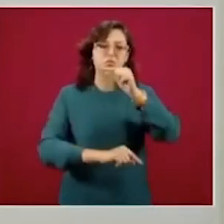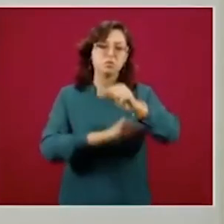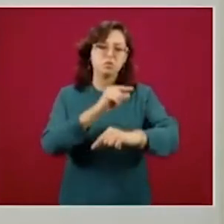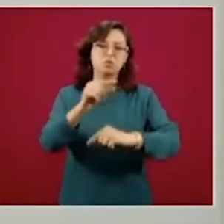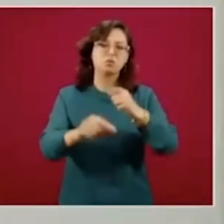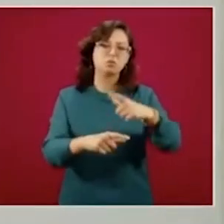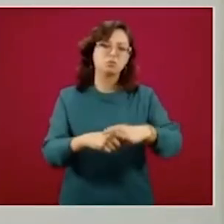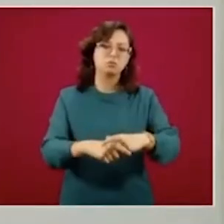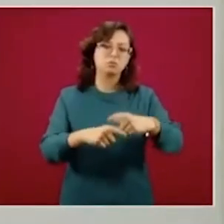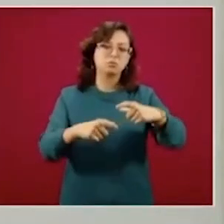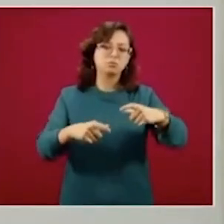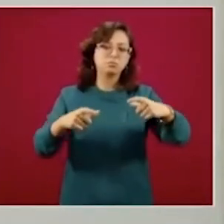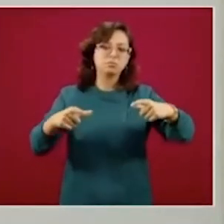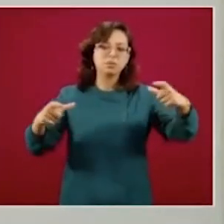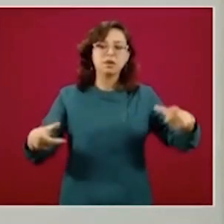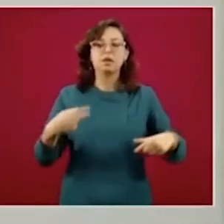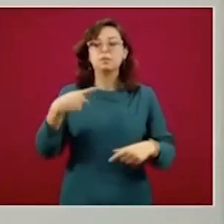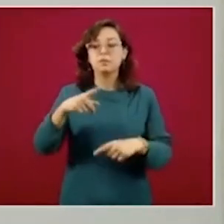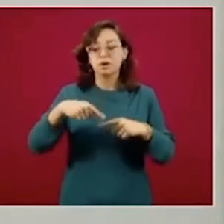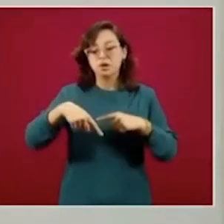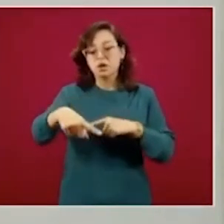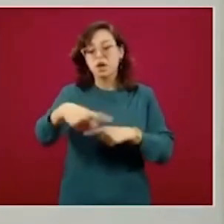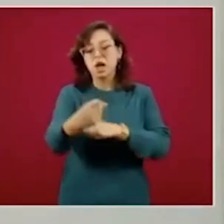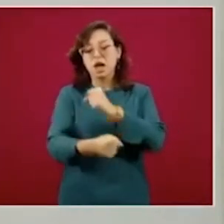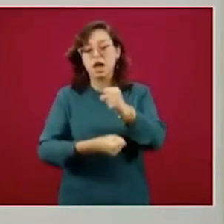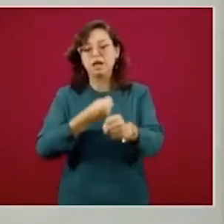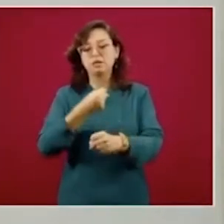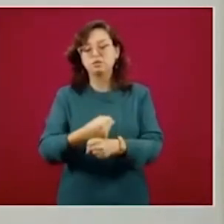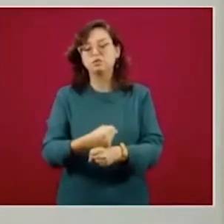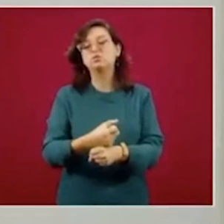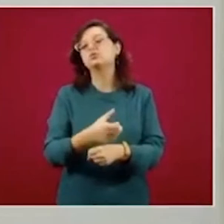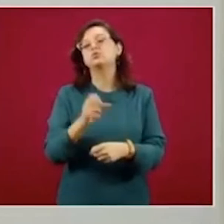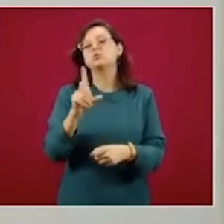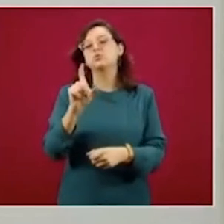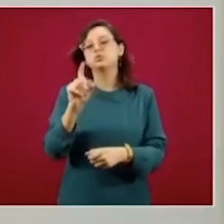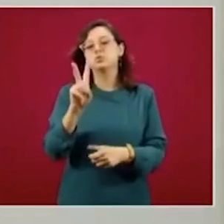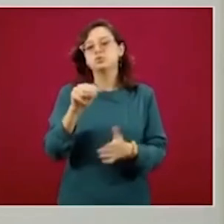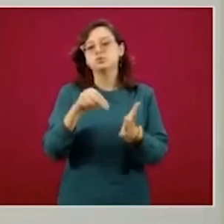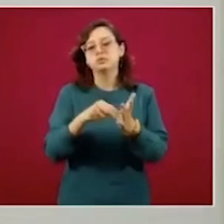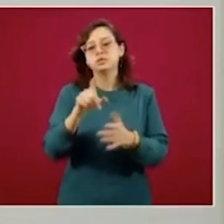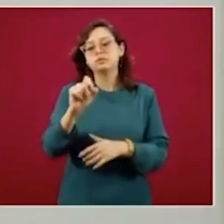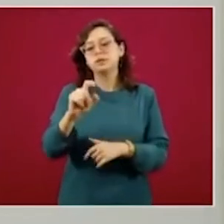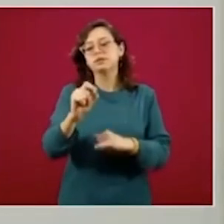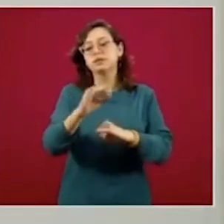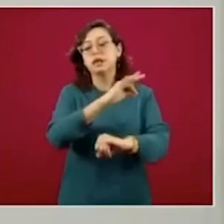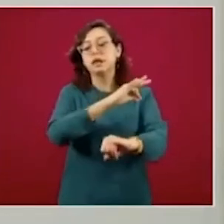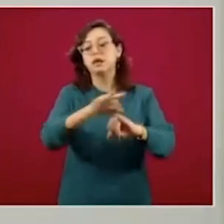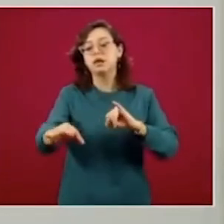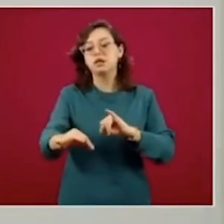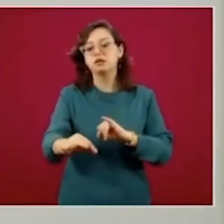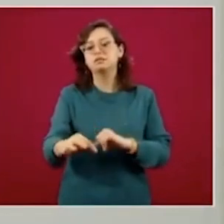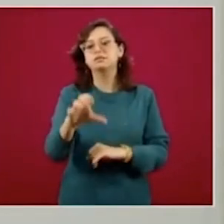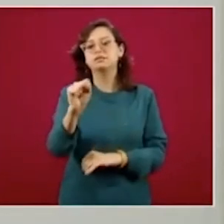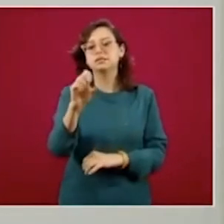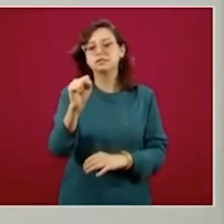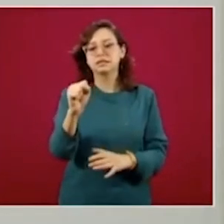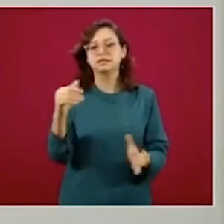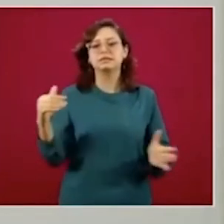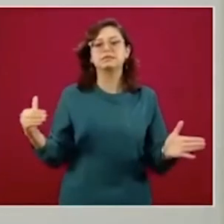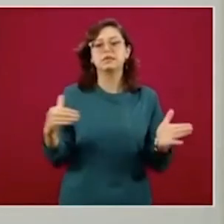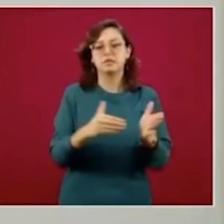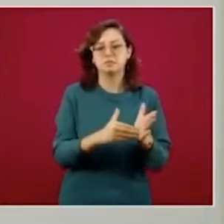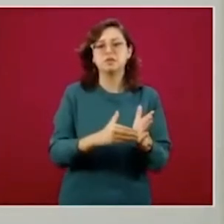al final de este año vamos a tener alrededor de 60 mil localidades de menos de 250 habitantes